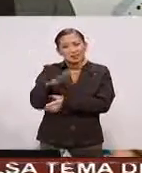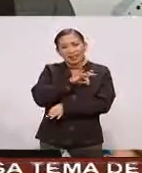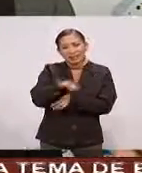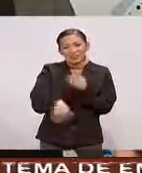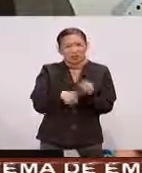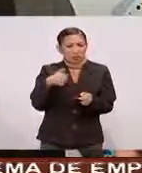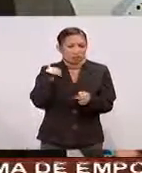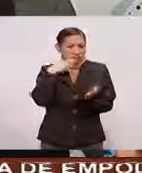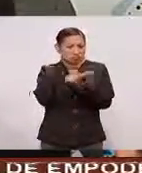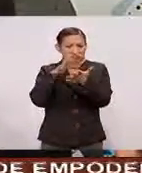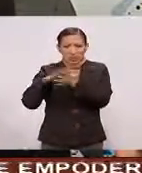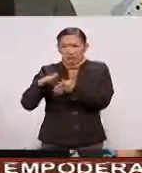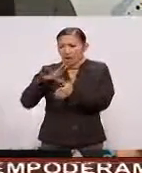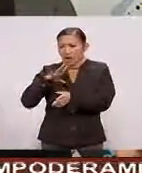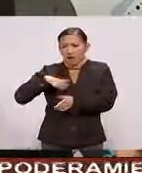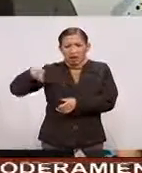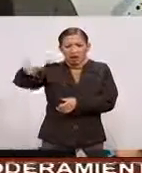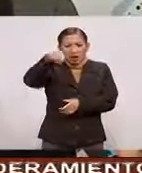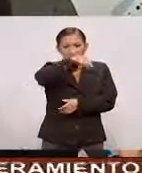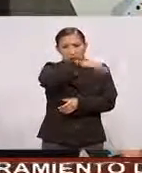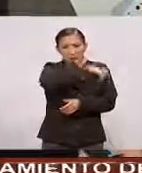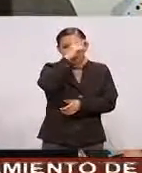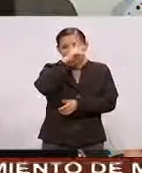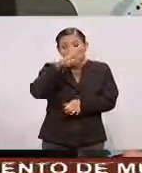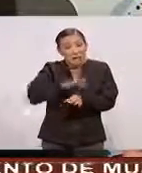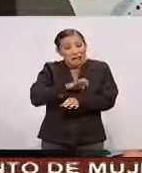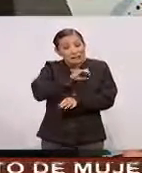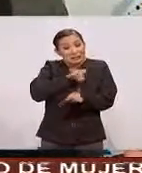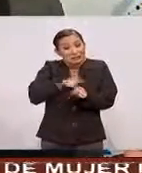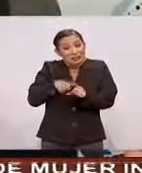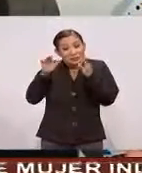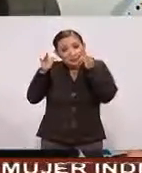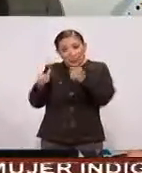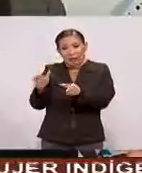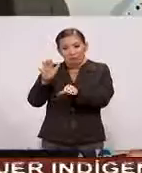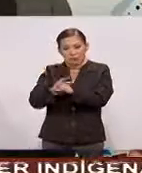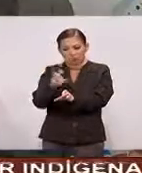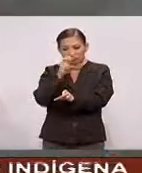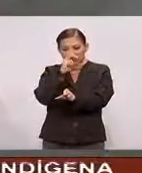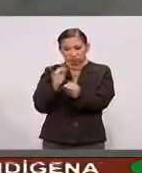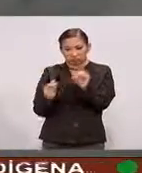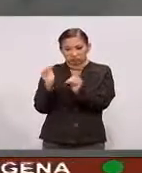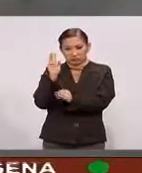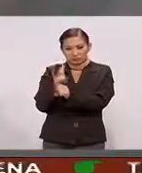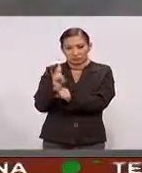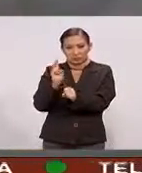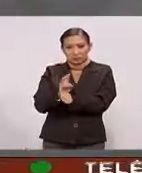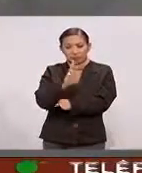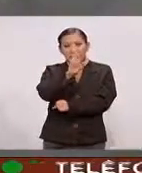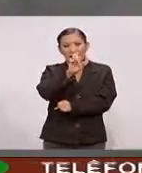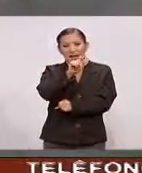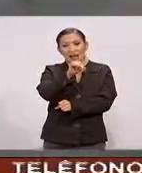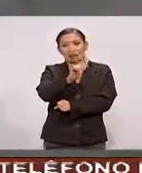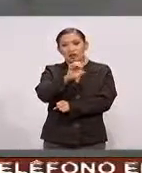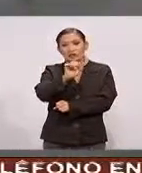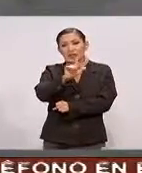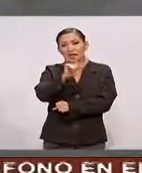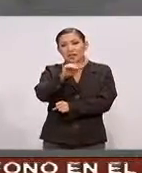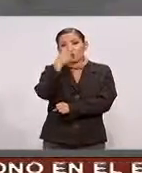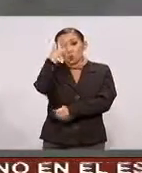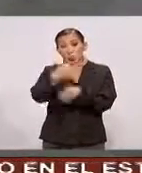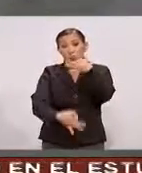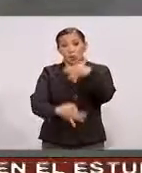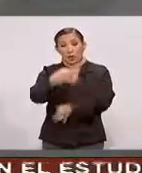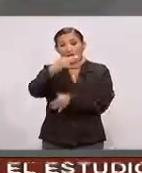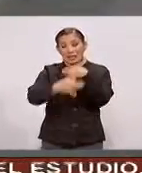todos los centros Federales De reducción social Del país Particularmente En los de máxima seguridad Renato Sález Recordó Que un juez